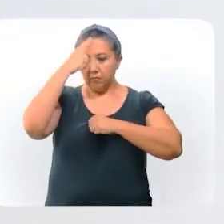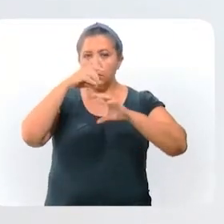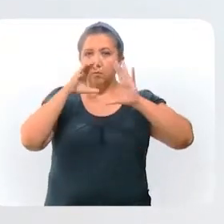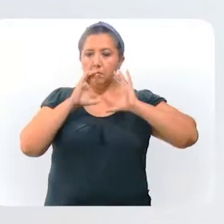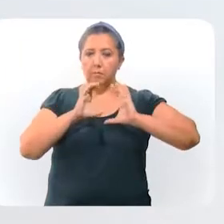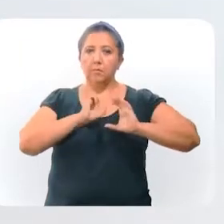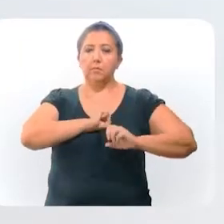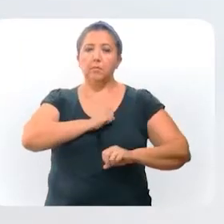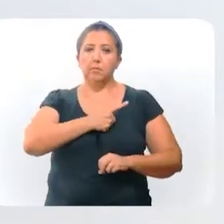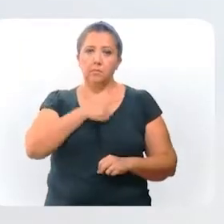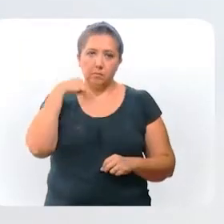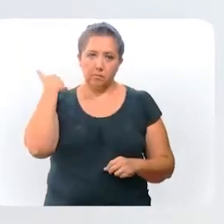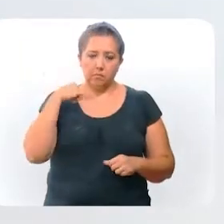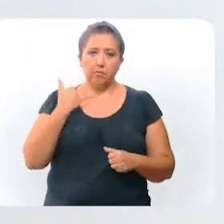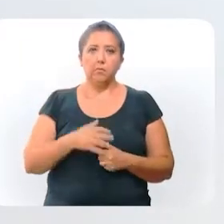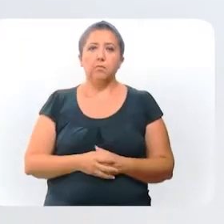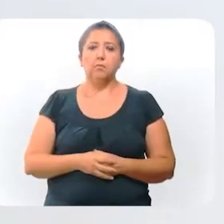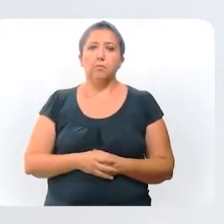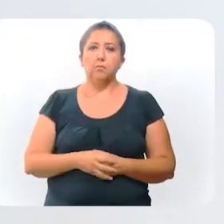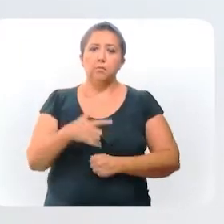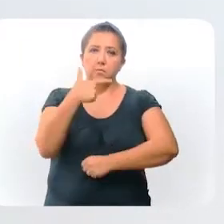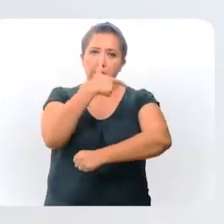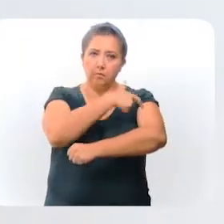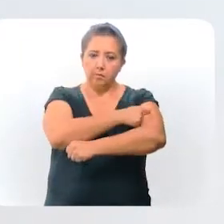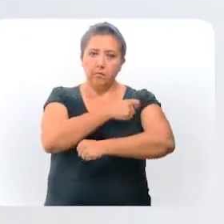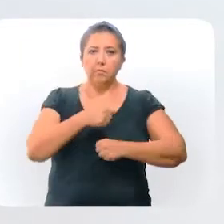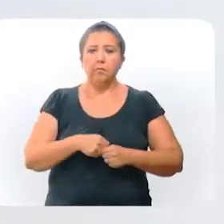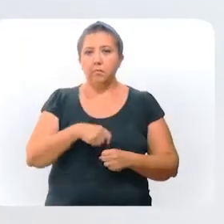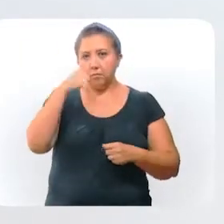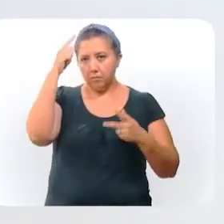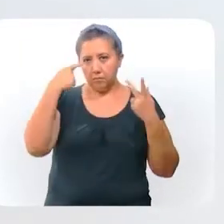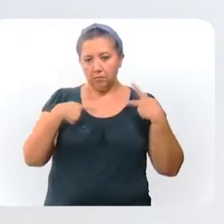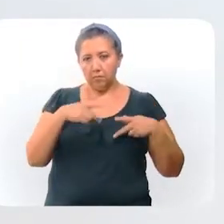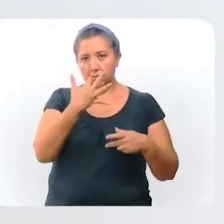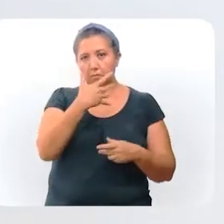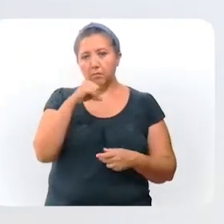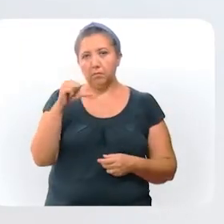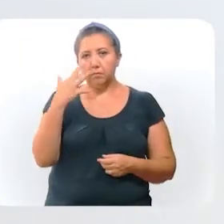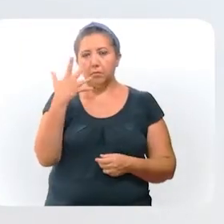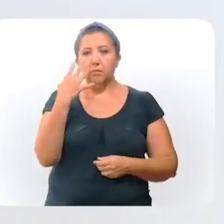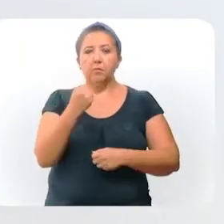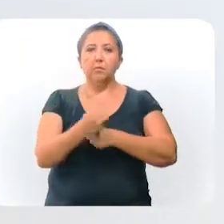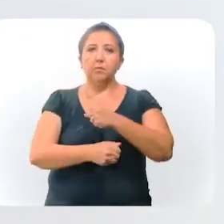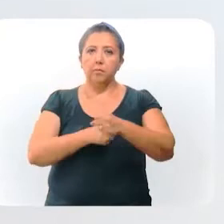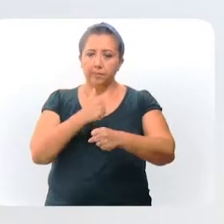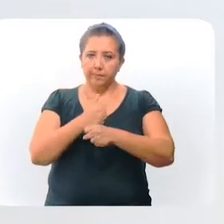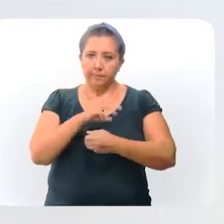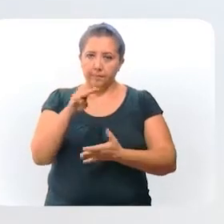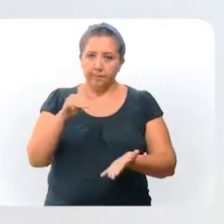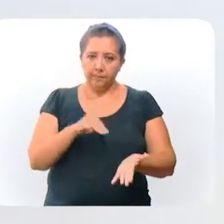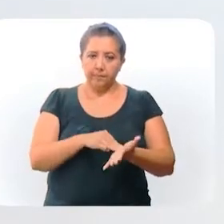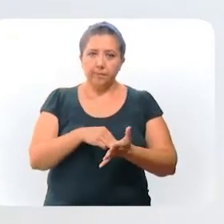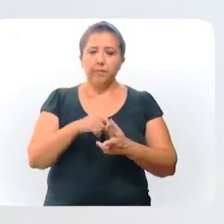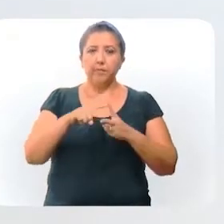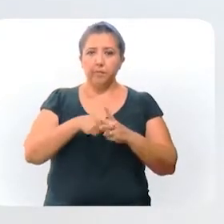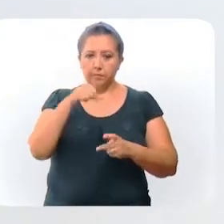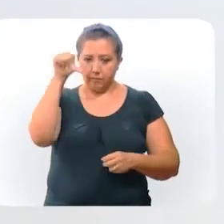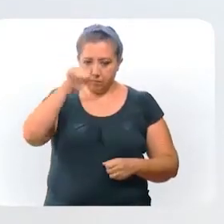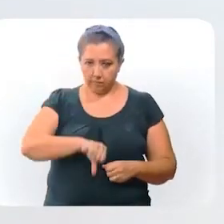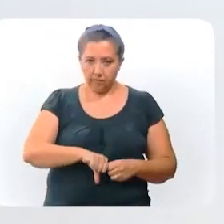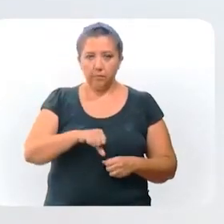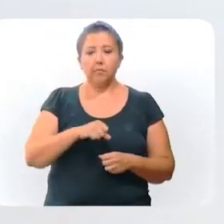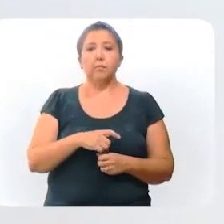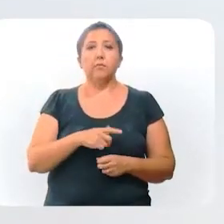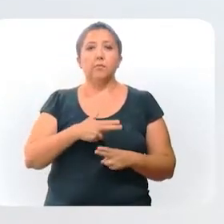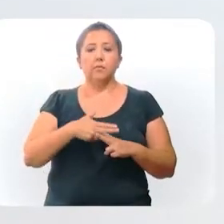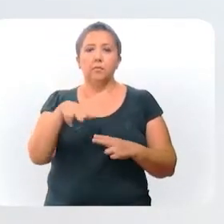la salud de los yucatecos. La aplicación de la vacuna para personas de 50 a 59 años en Mérida comenzó hoy y se extenderá